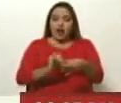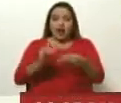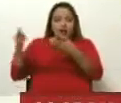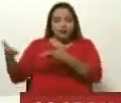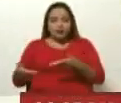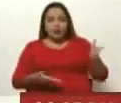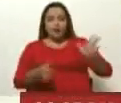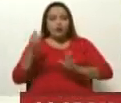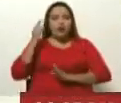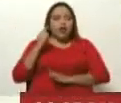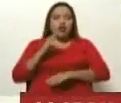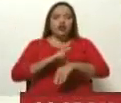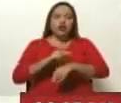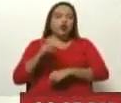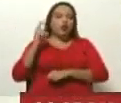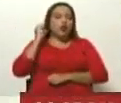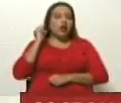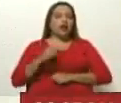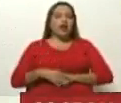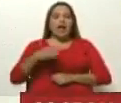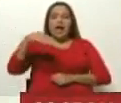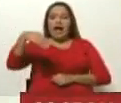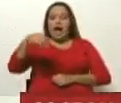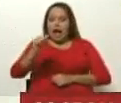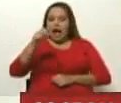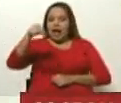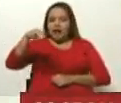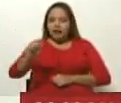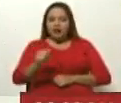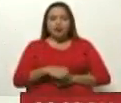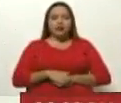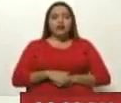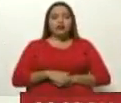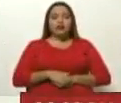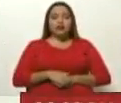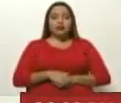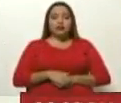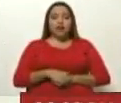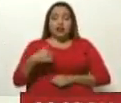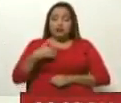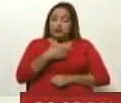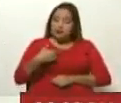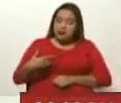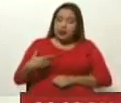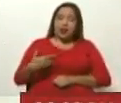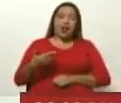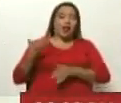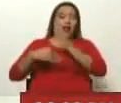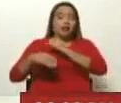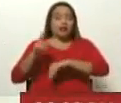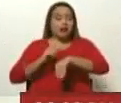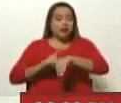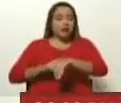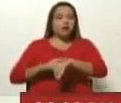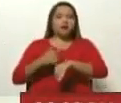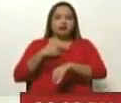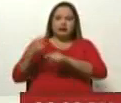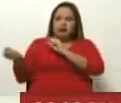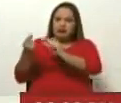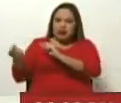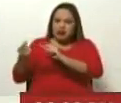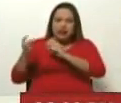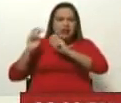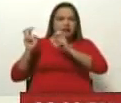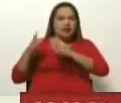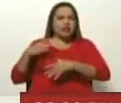el encuentro, teníamos bastante tiempo tratando de coincidir con una entrevista con Ana Cristina porque hay temas interesantes que abordar, sobre todo lo